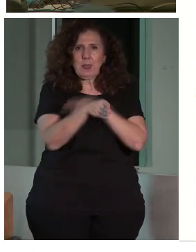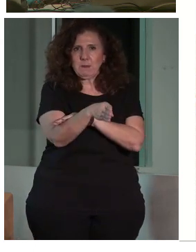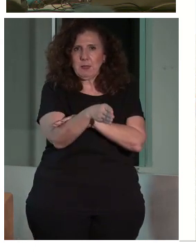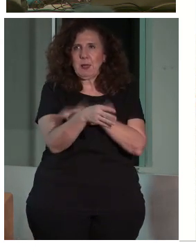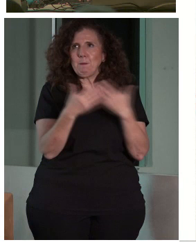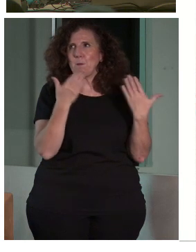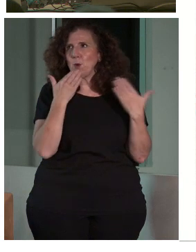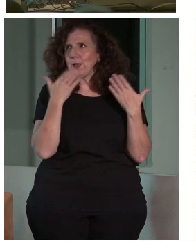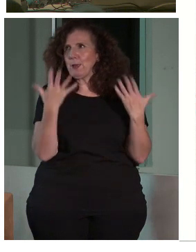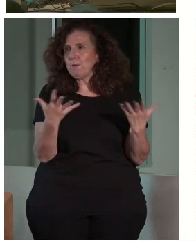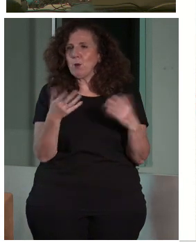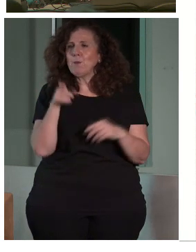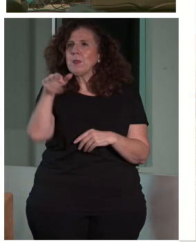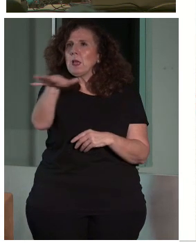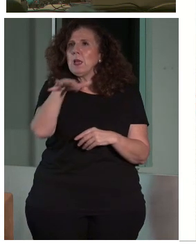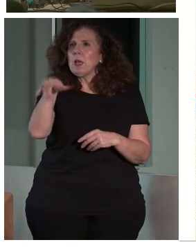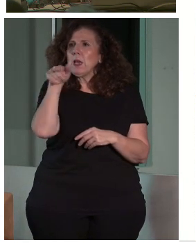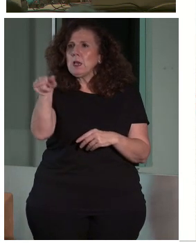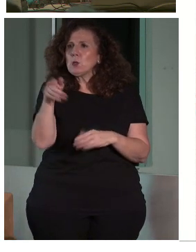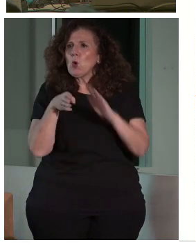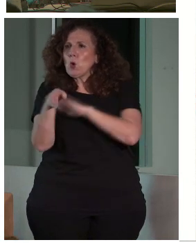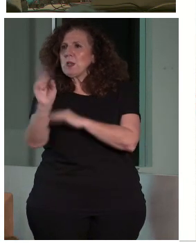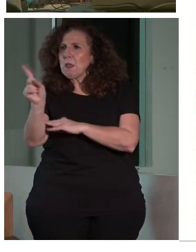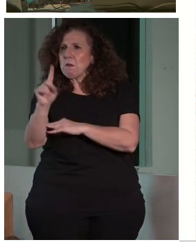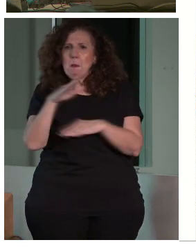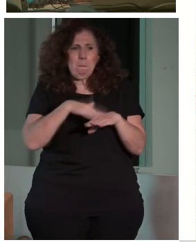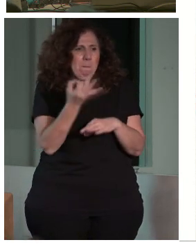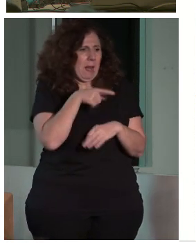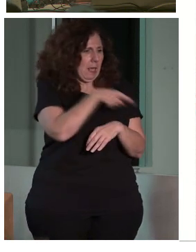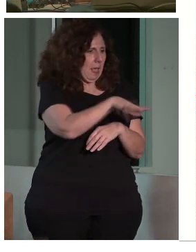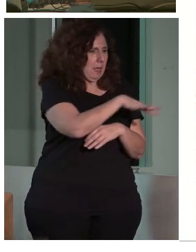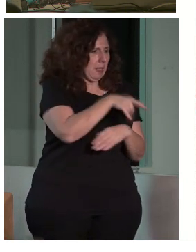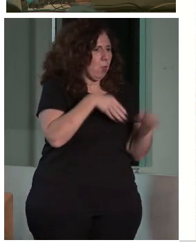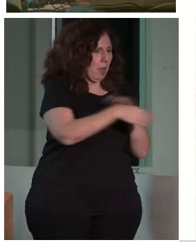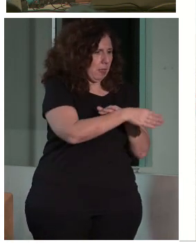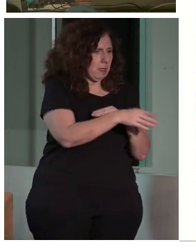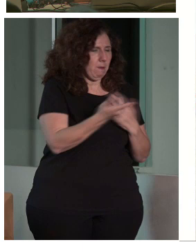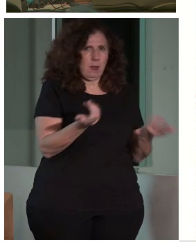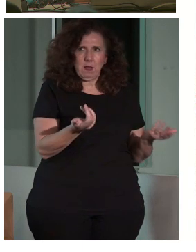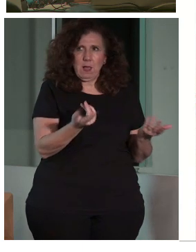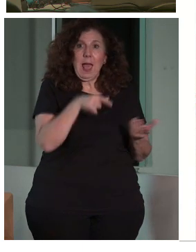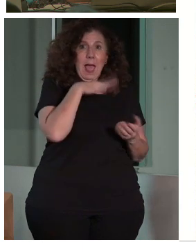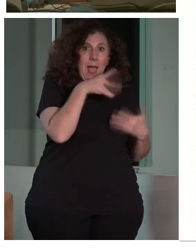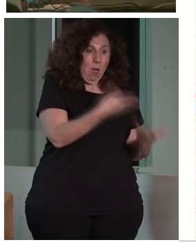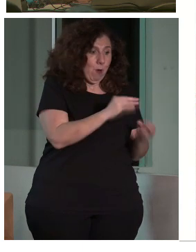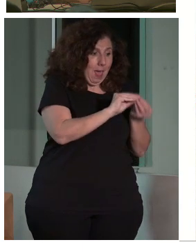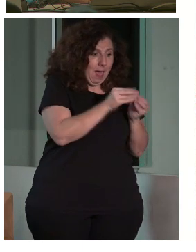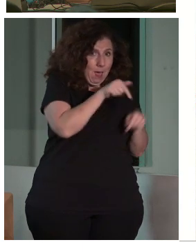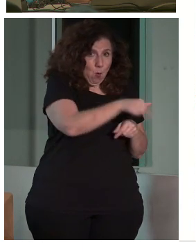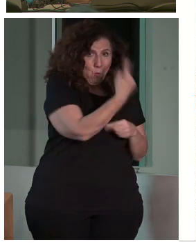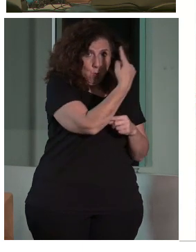encontramos, bueno, si no es accesible el resto, ¿por qué voy a hacer accesible esto? Bueno, esto lo estás haciendo ahora, hazlo accesible porque